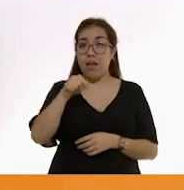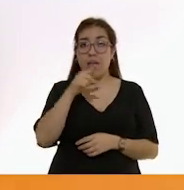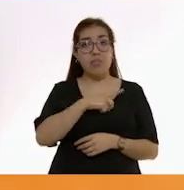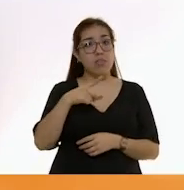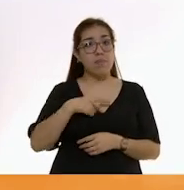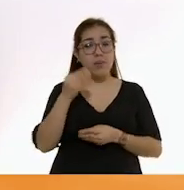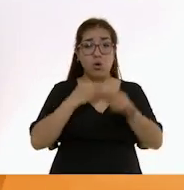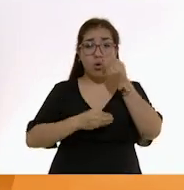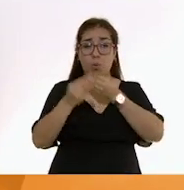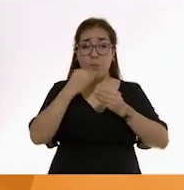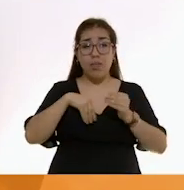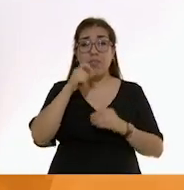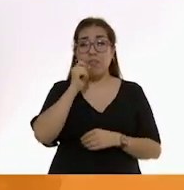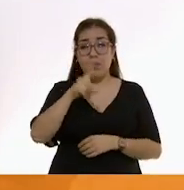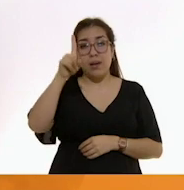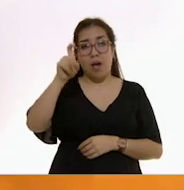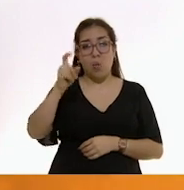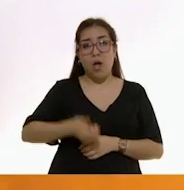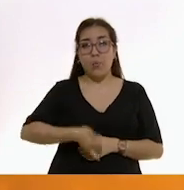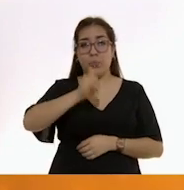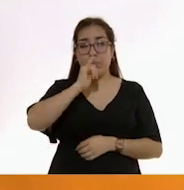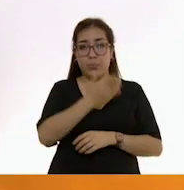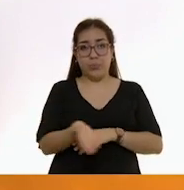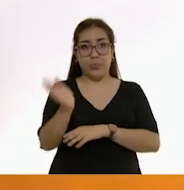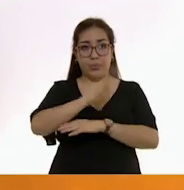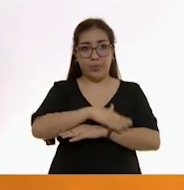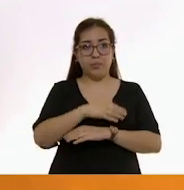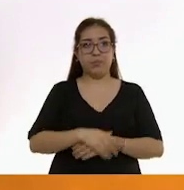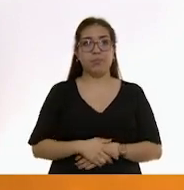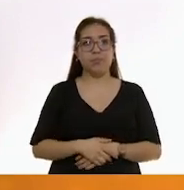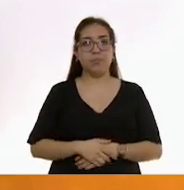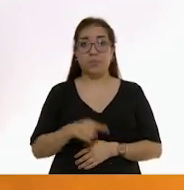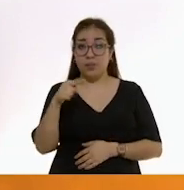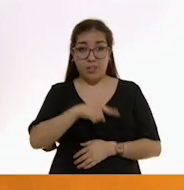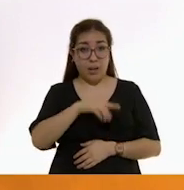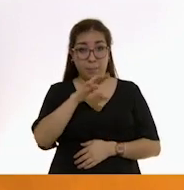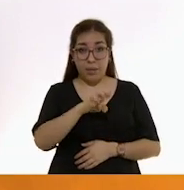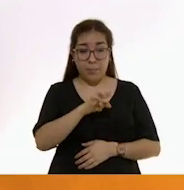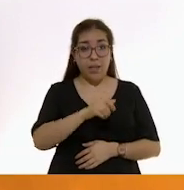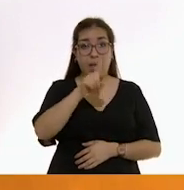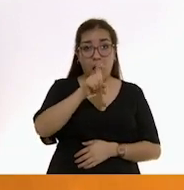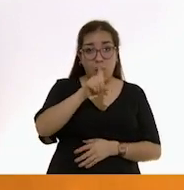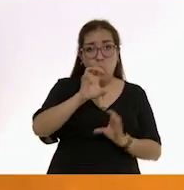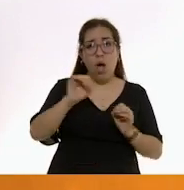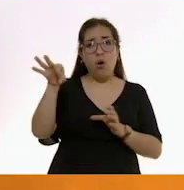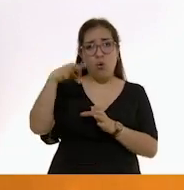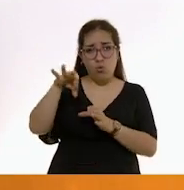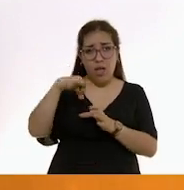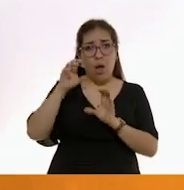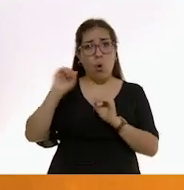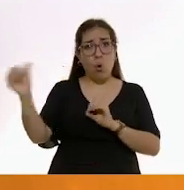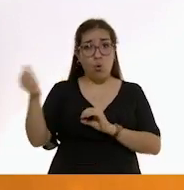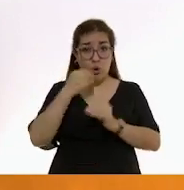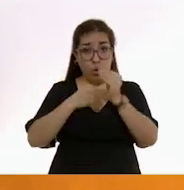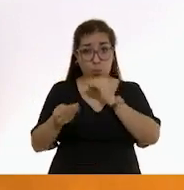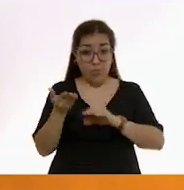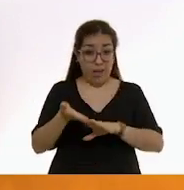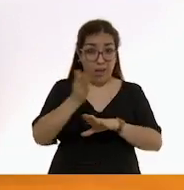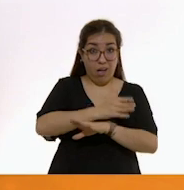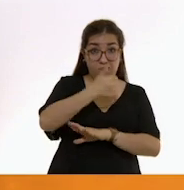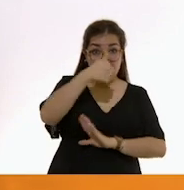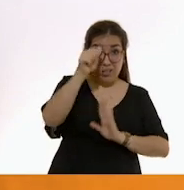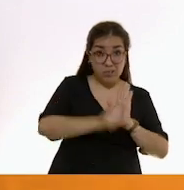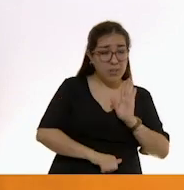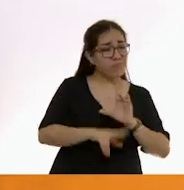suficiente agua durante el día. 3. No ofrezcan al bebé ni agua ni tecito ni otros alimentos antes de los seis meses.